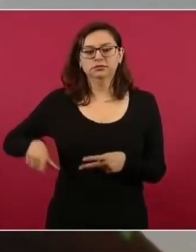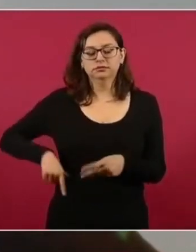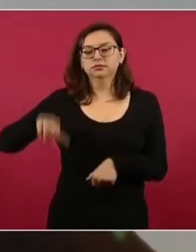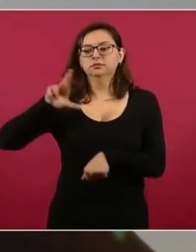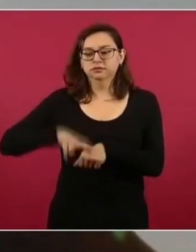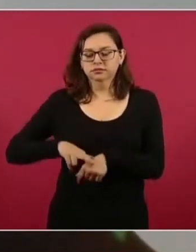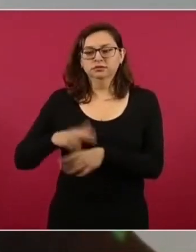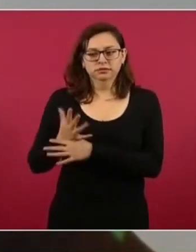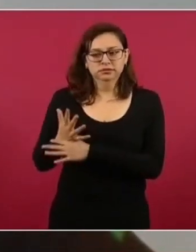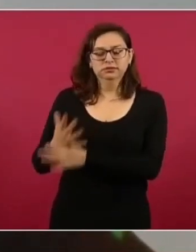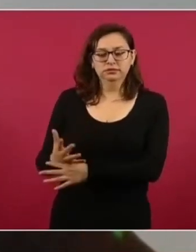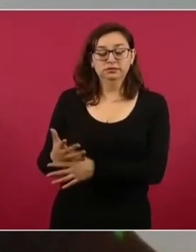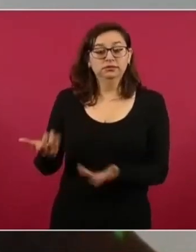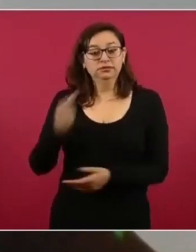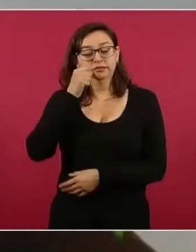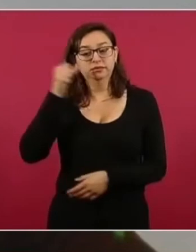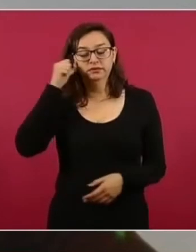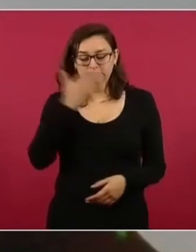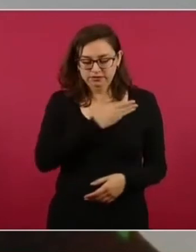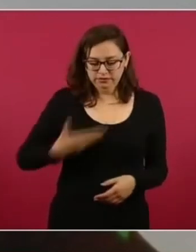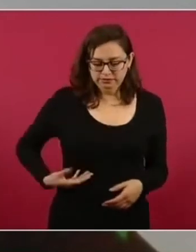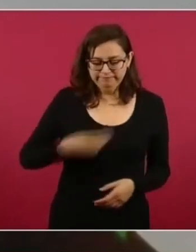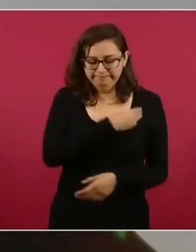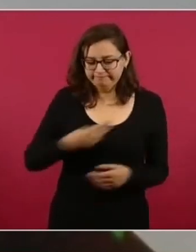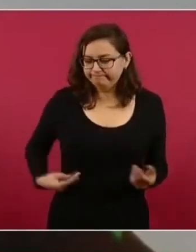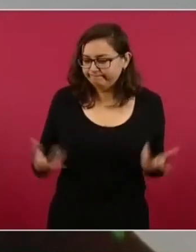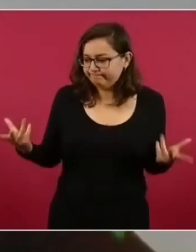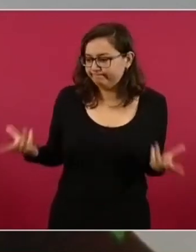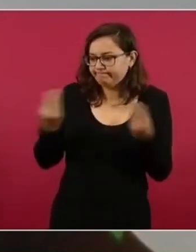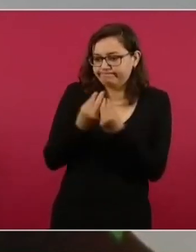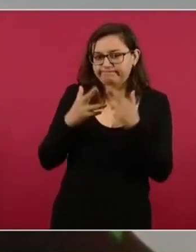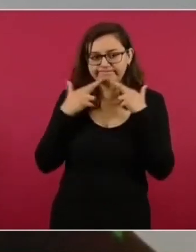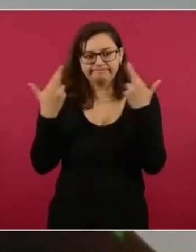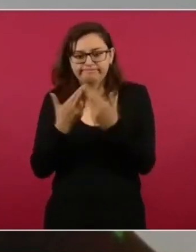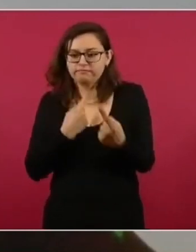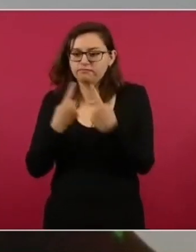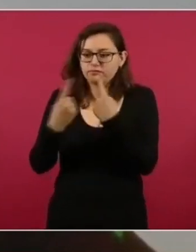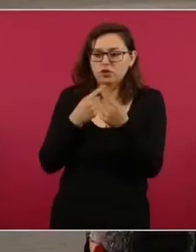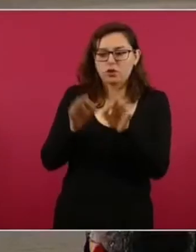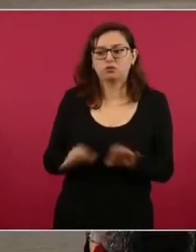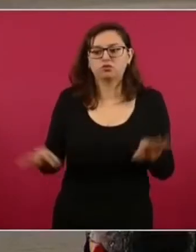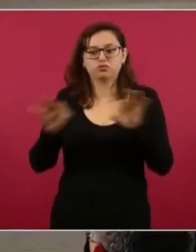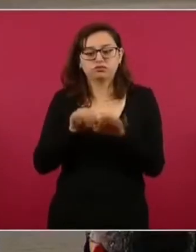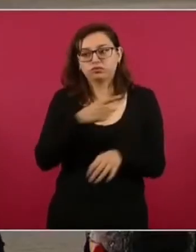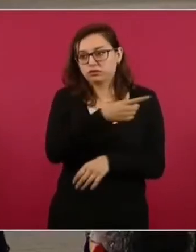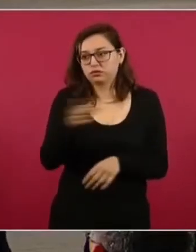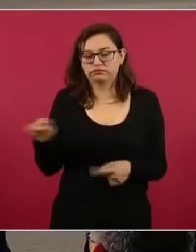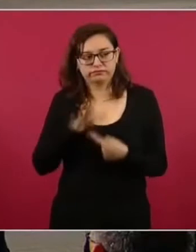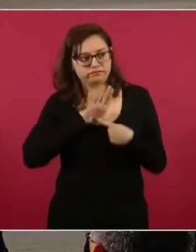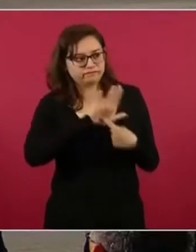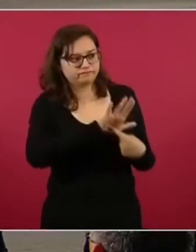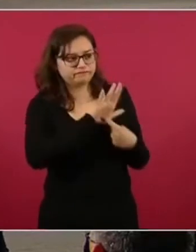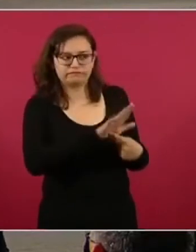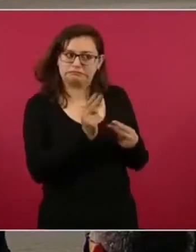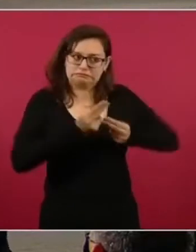con presidentes municipales, los cuales hicieron una exposición muy puntual de cuáles son los daños y las necesidades